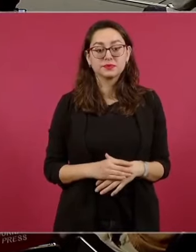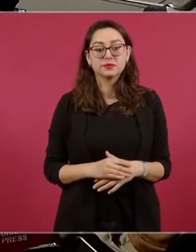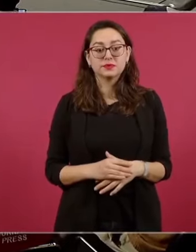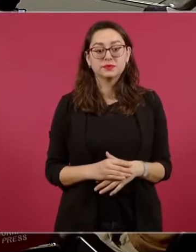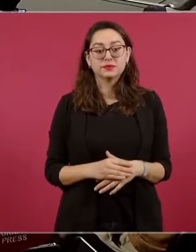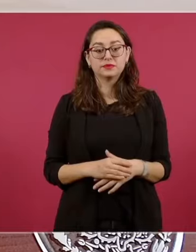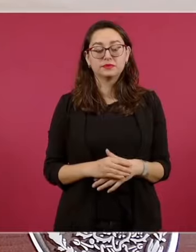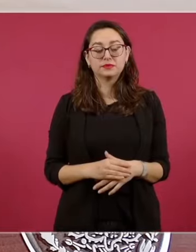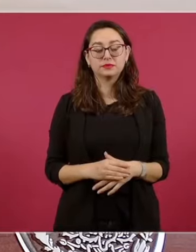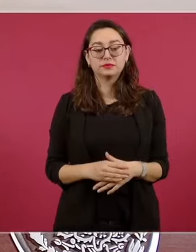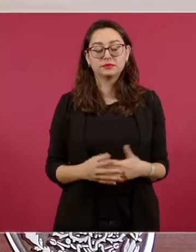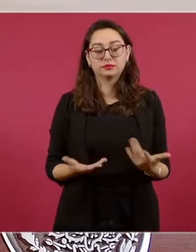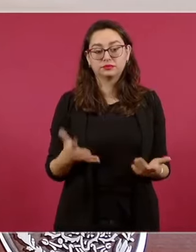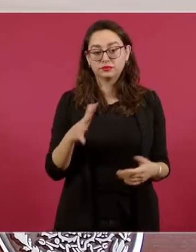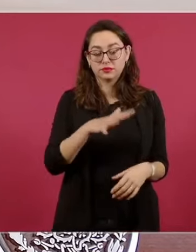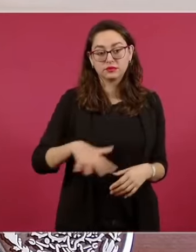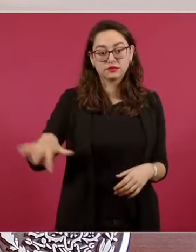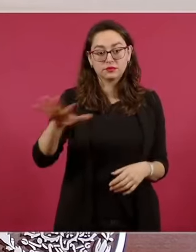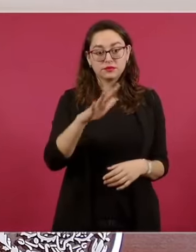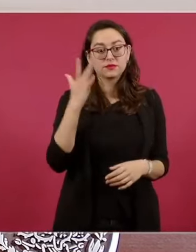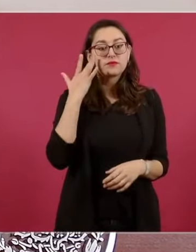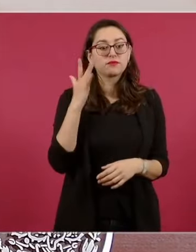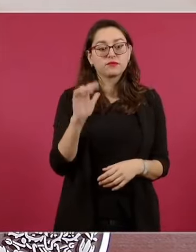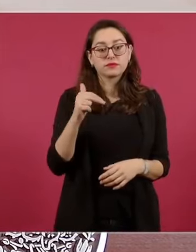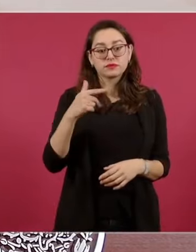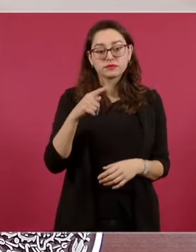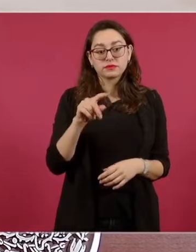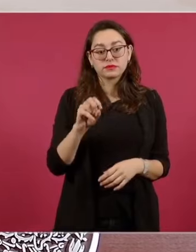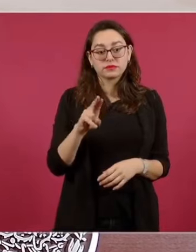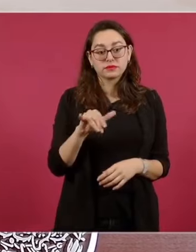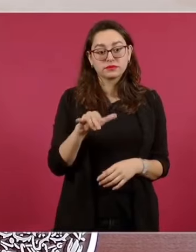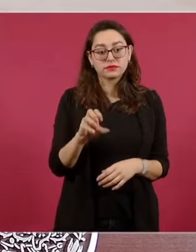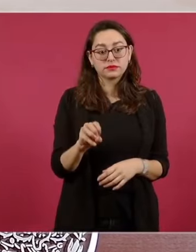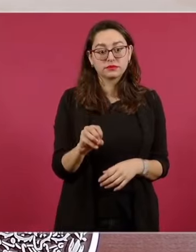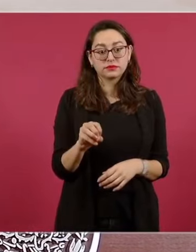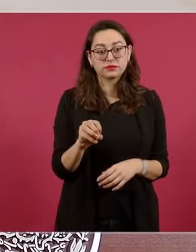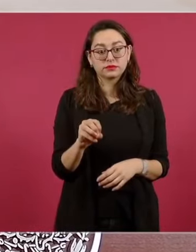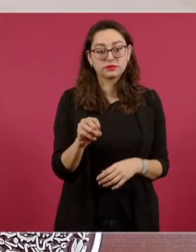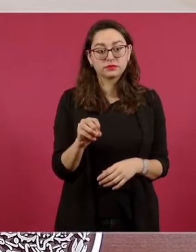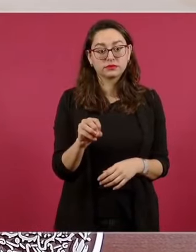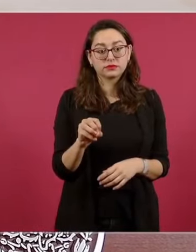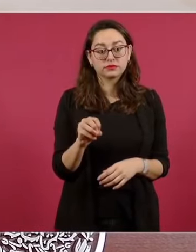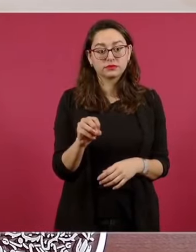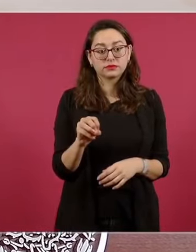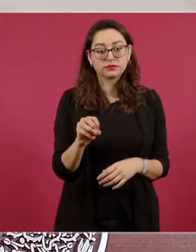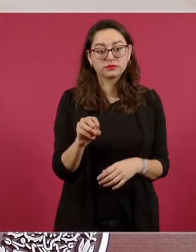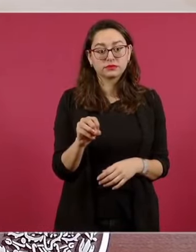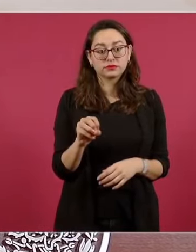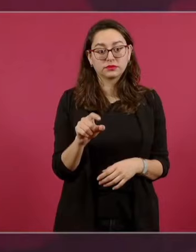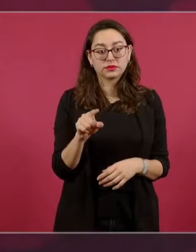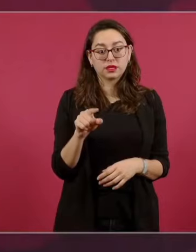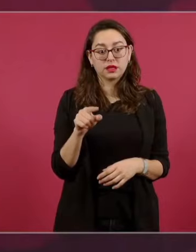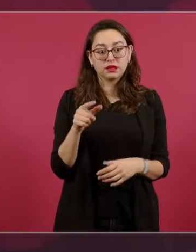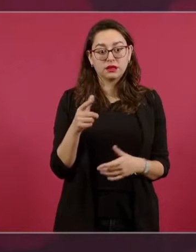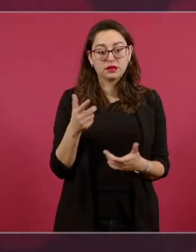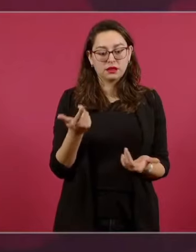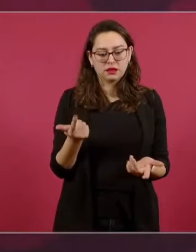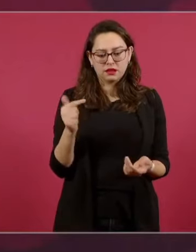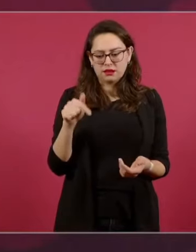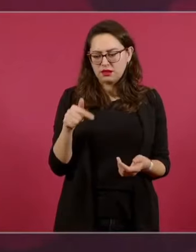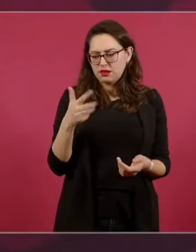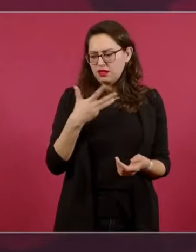por ahí hay centro comercial y ahí